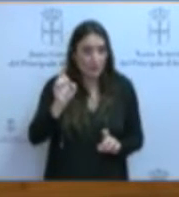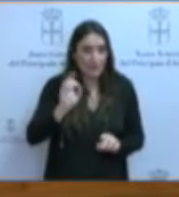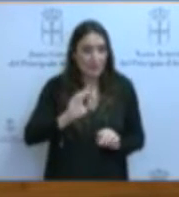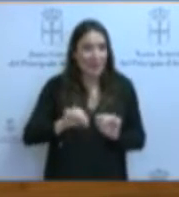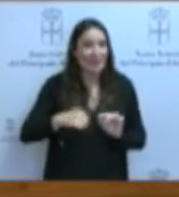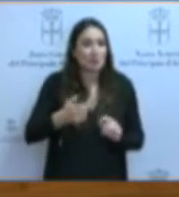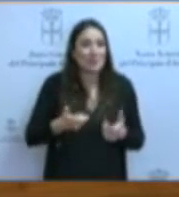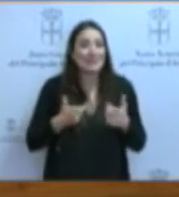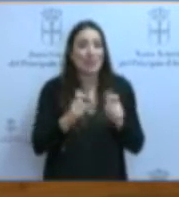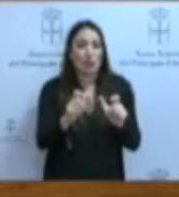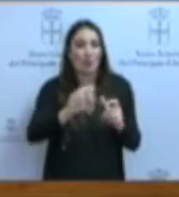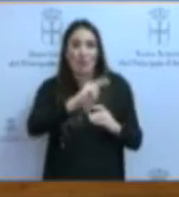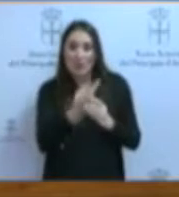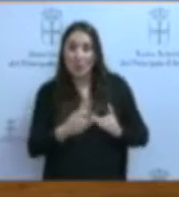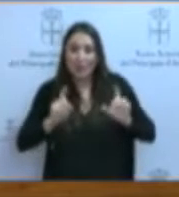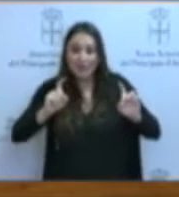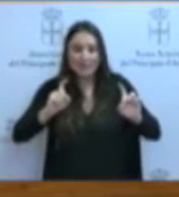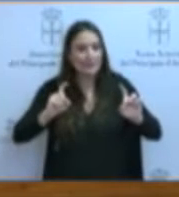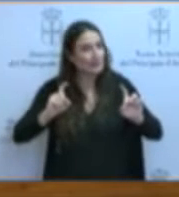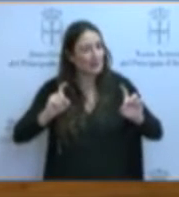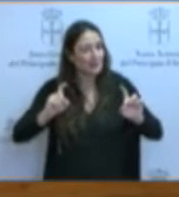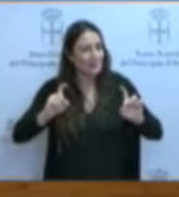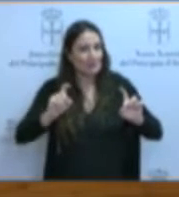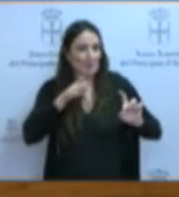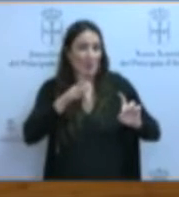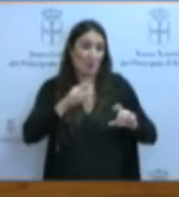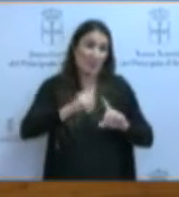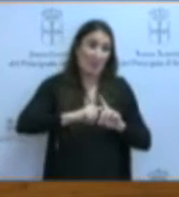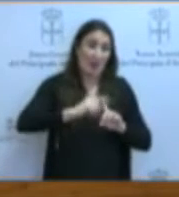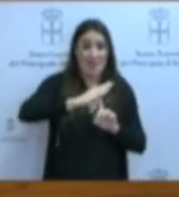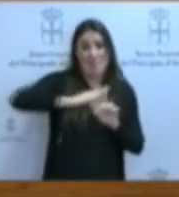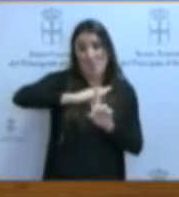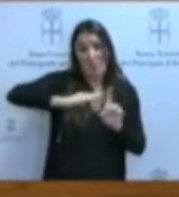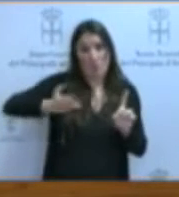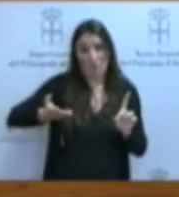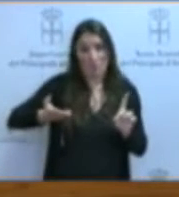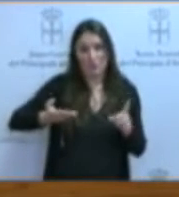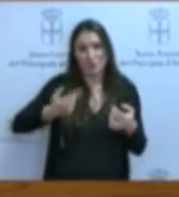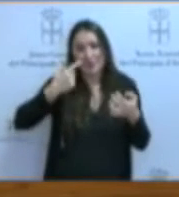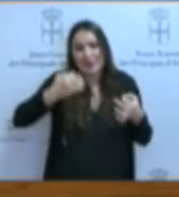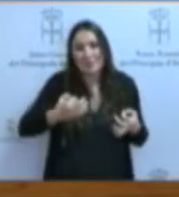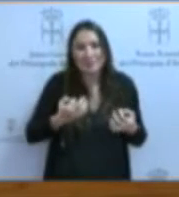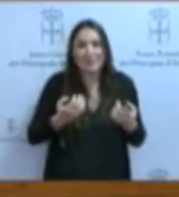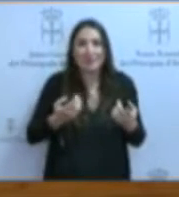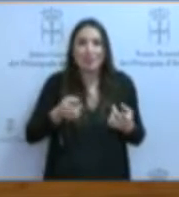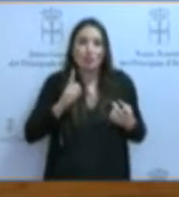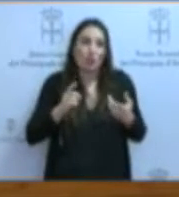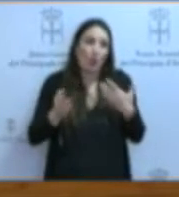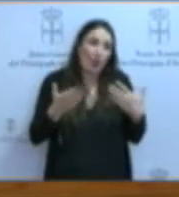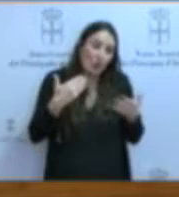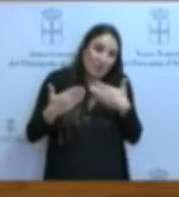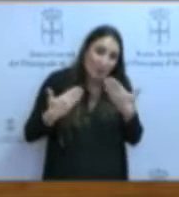sección bilingüe, puesto que es un nivel, como digo, intermedio de base que permite un desenvolvimiento y una conversación, unas